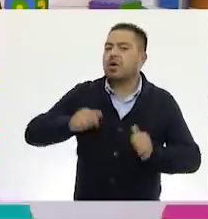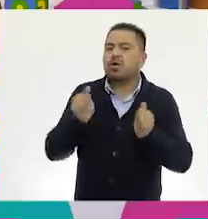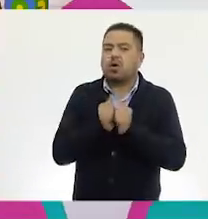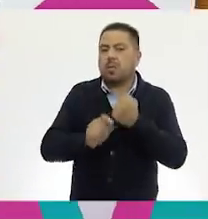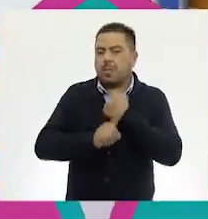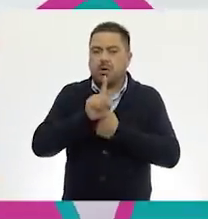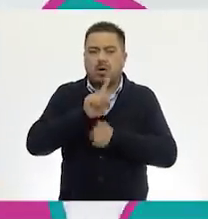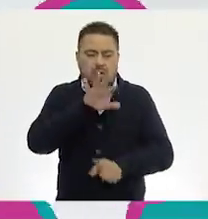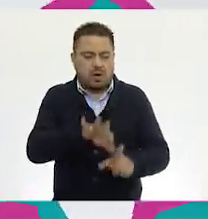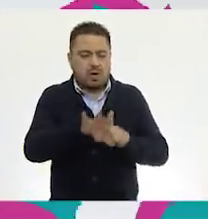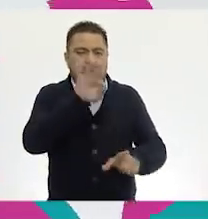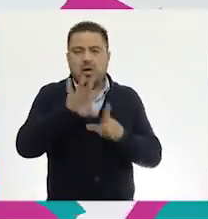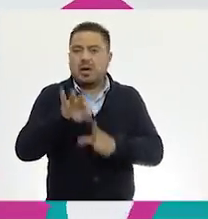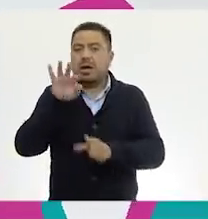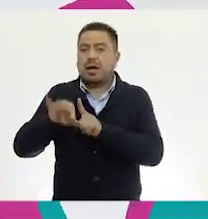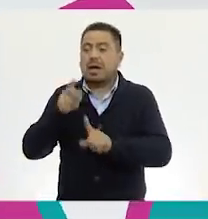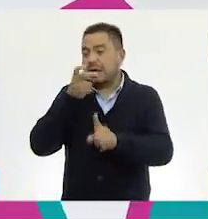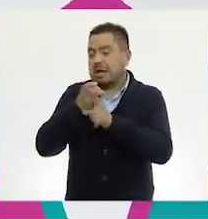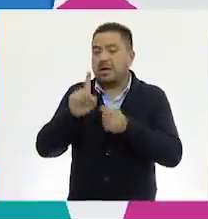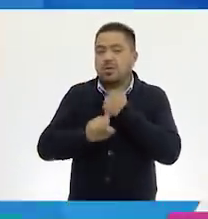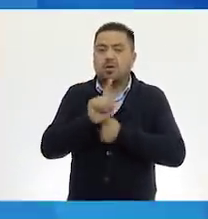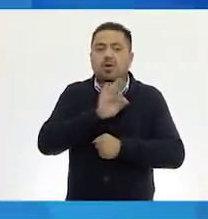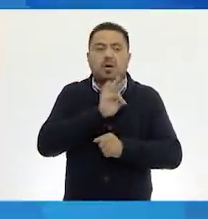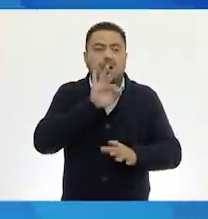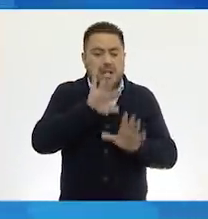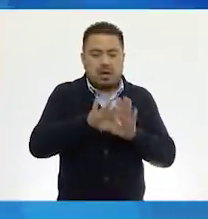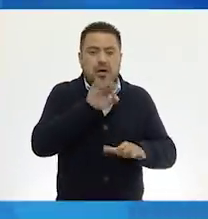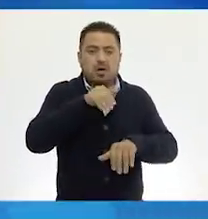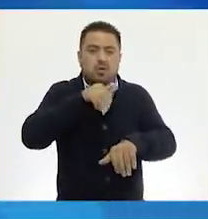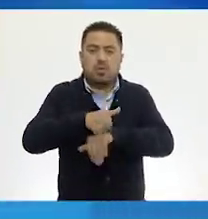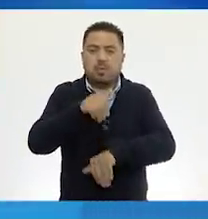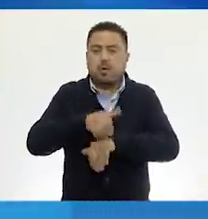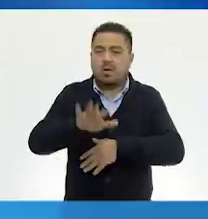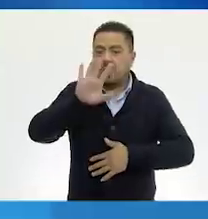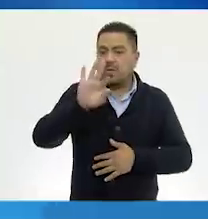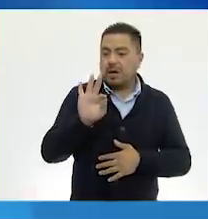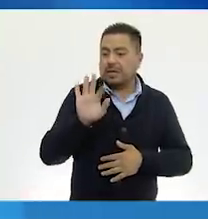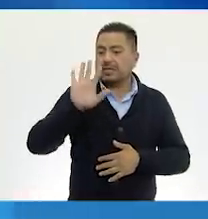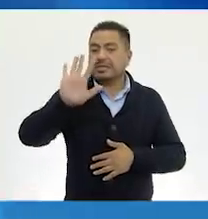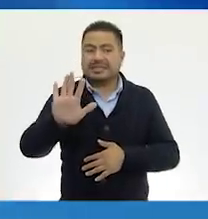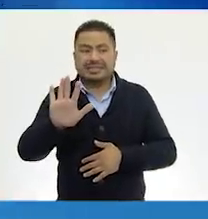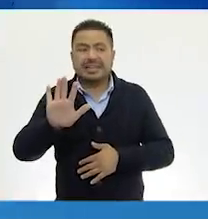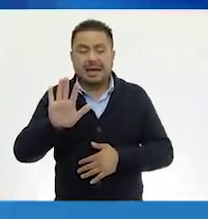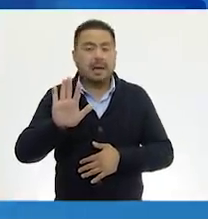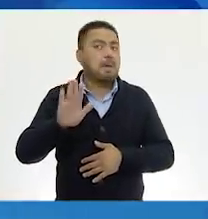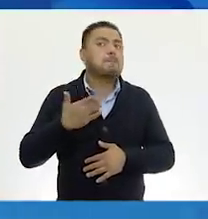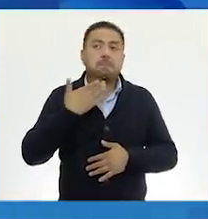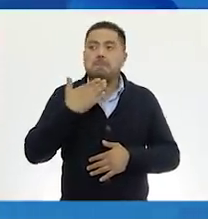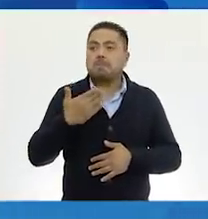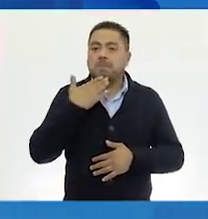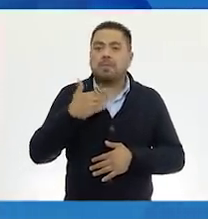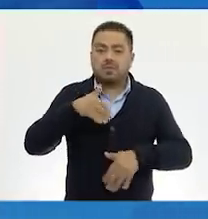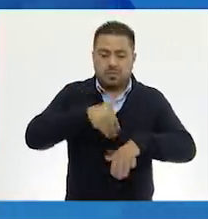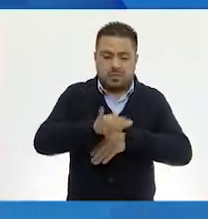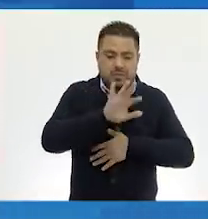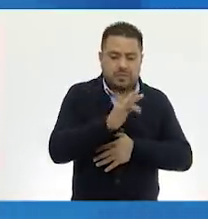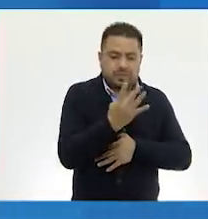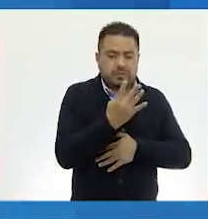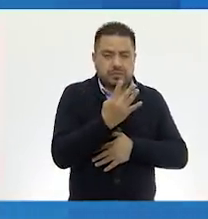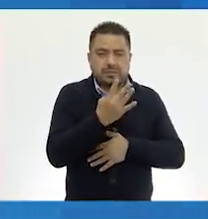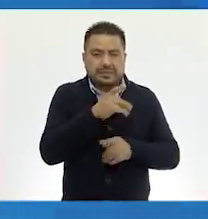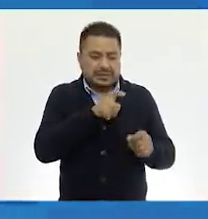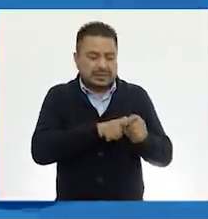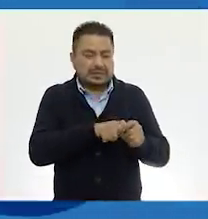problemas. Esos problemas los podemos encontrar en la página cuarenta y cinco. Muy bien. Muy bien. Recuerden, en la cuarenta y cuatro están las